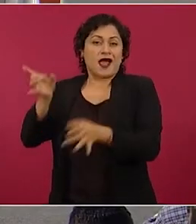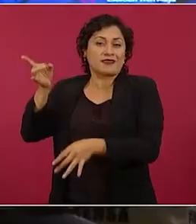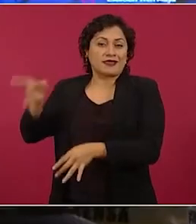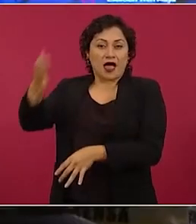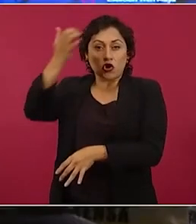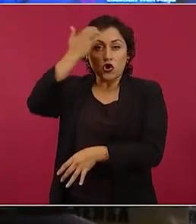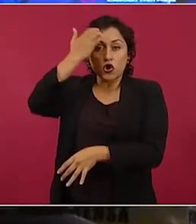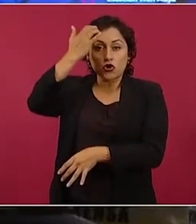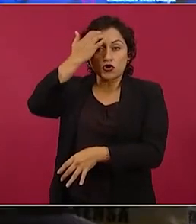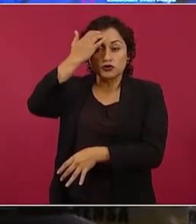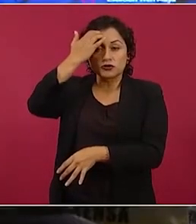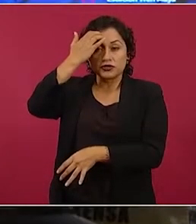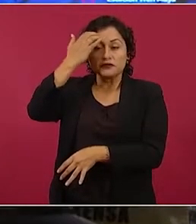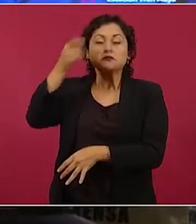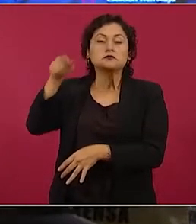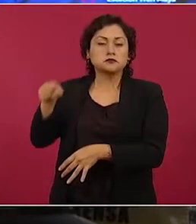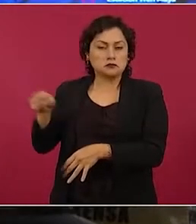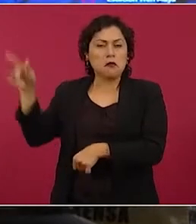del mar